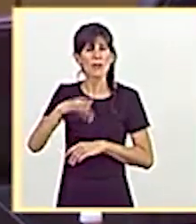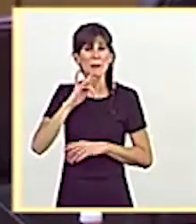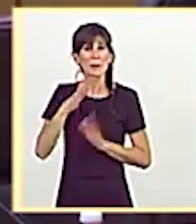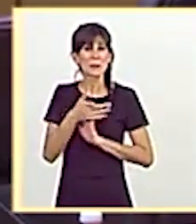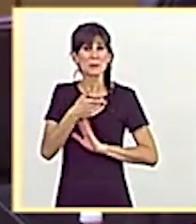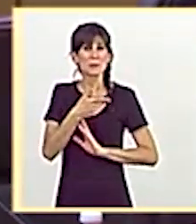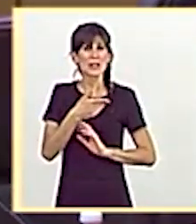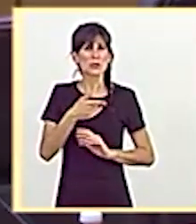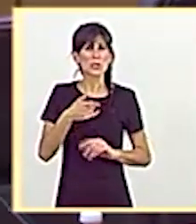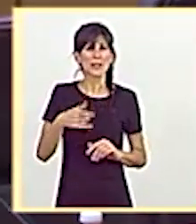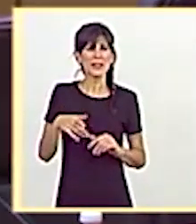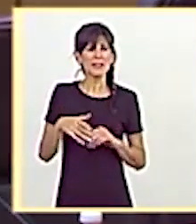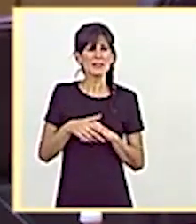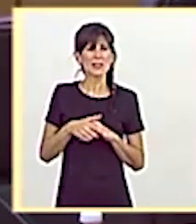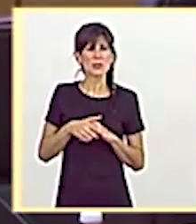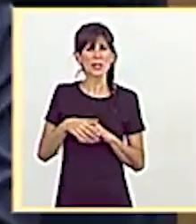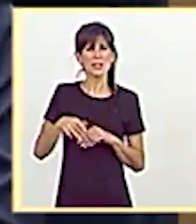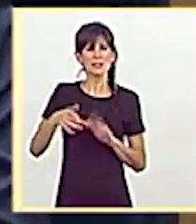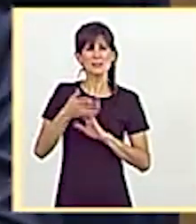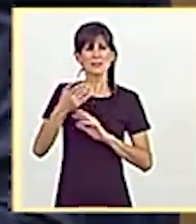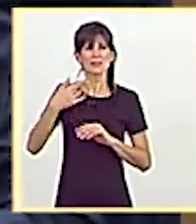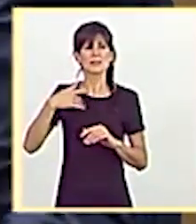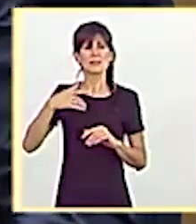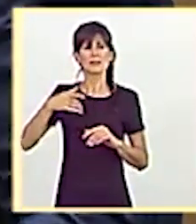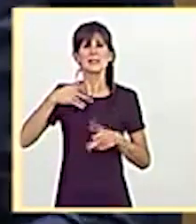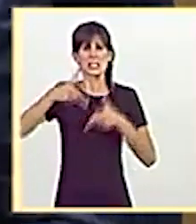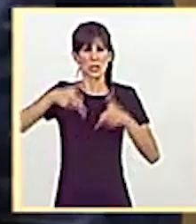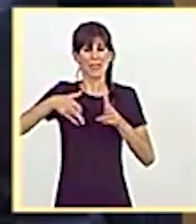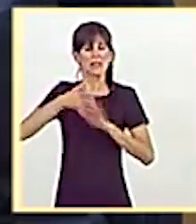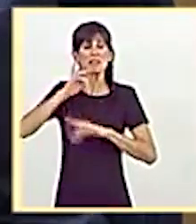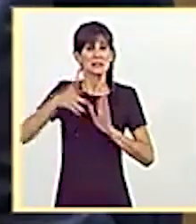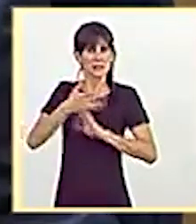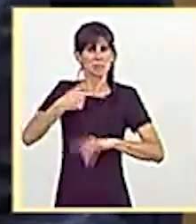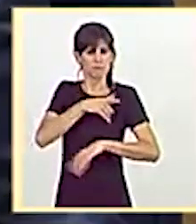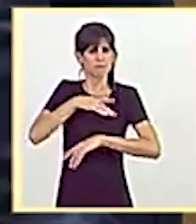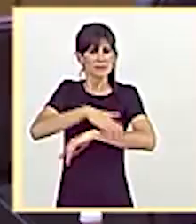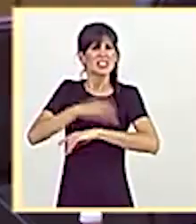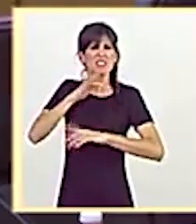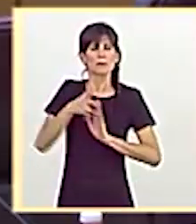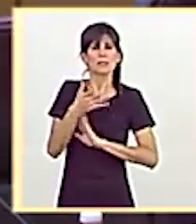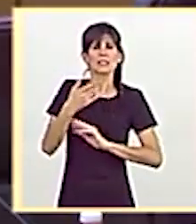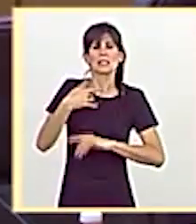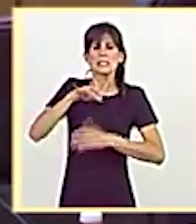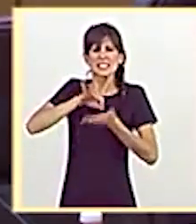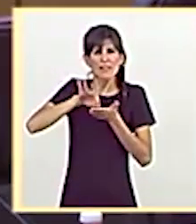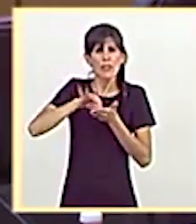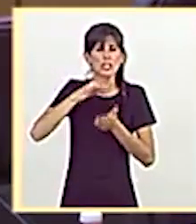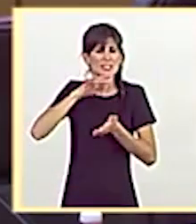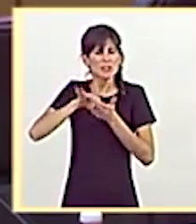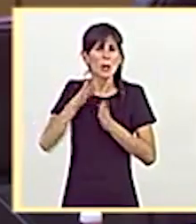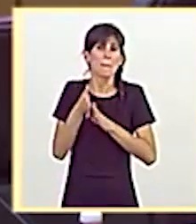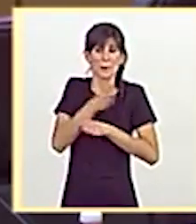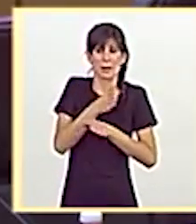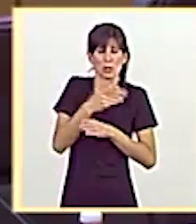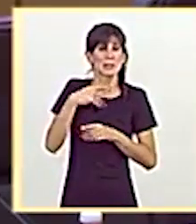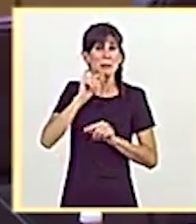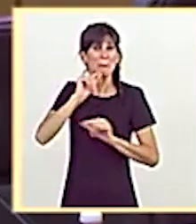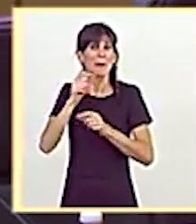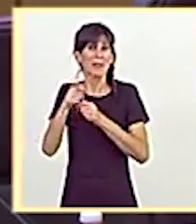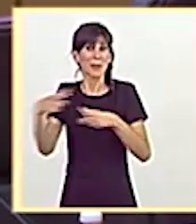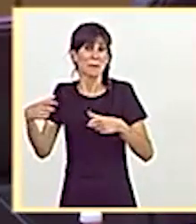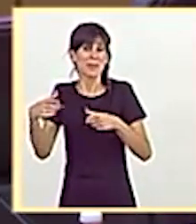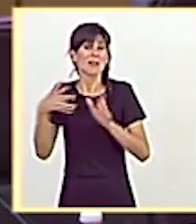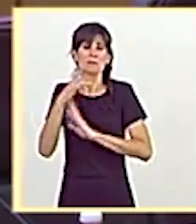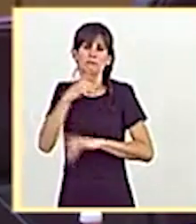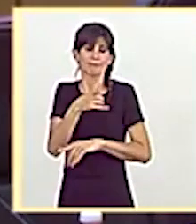Euskadi no se han recuperado en el transporte público competencia del Estado todas las frecuencias ni los servicios previos a la pandemia. No se han